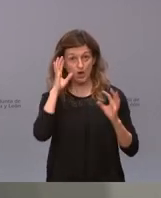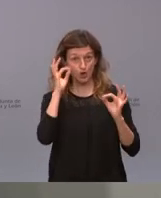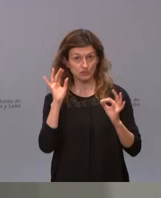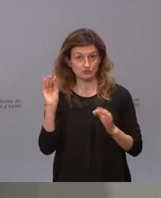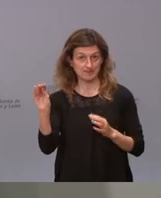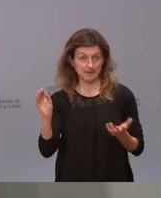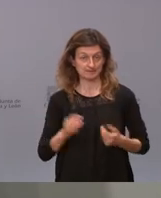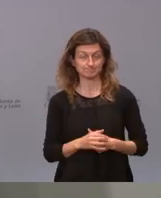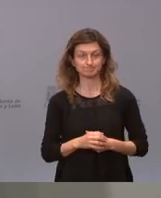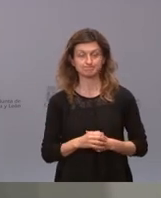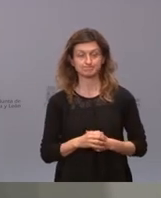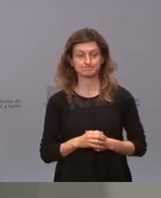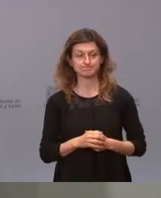ellas